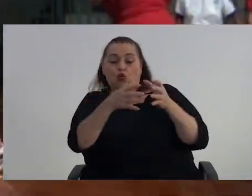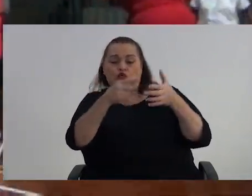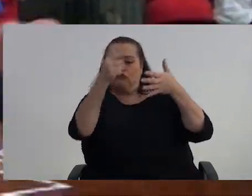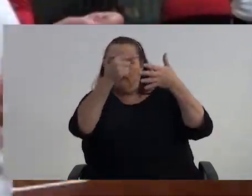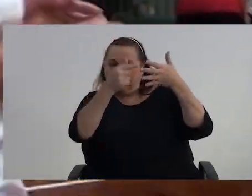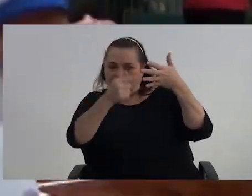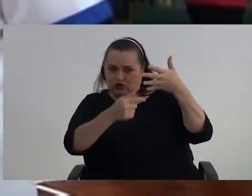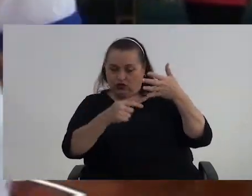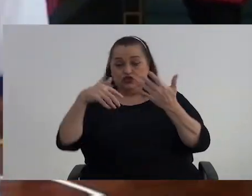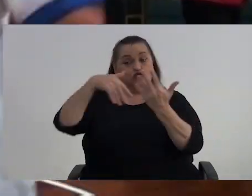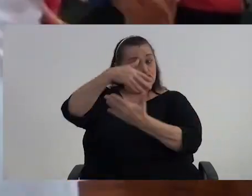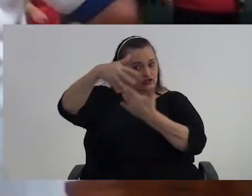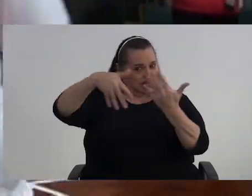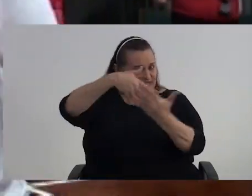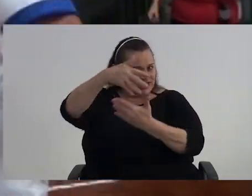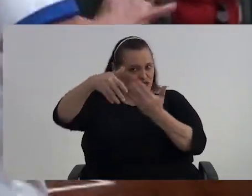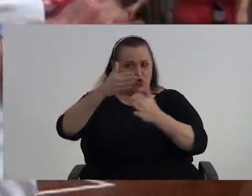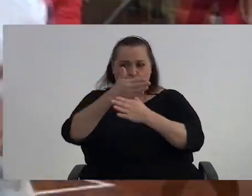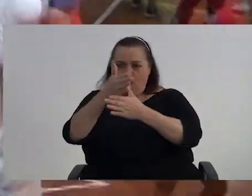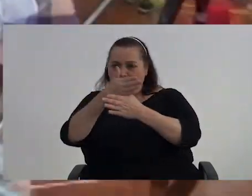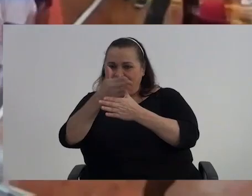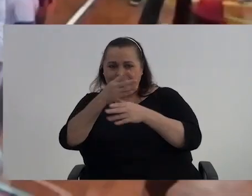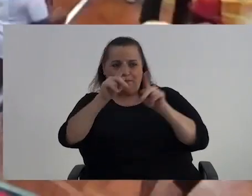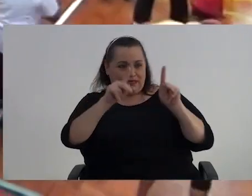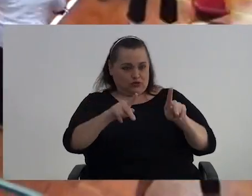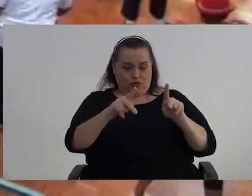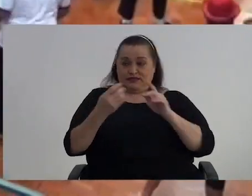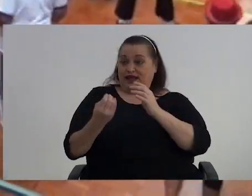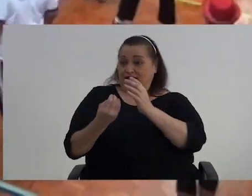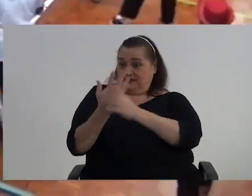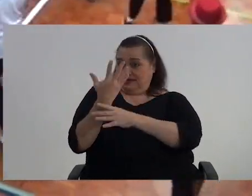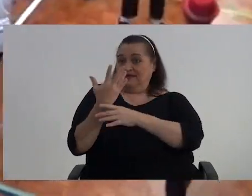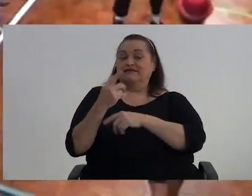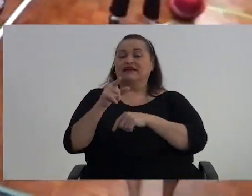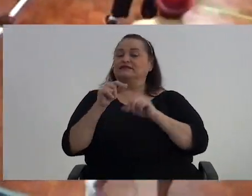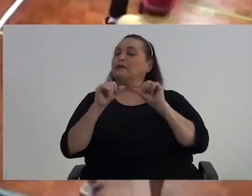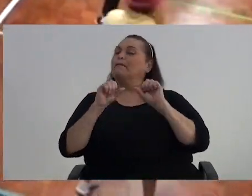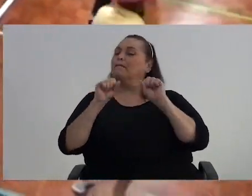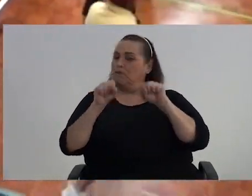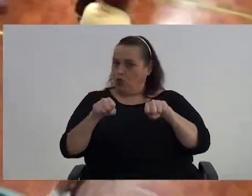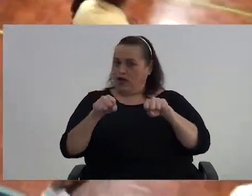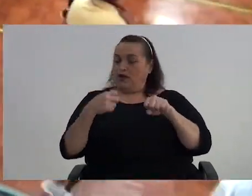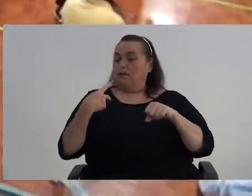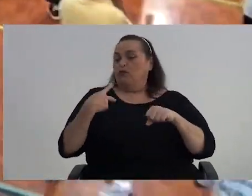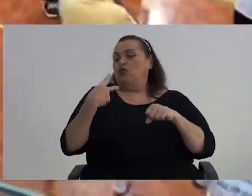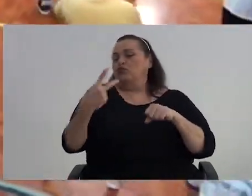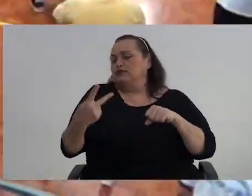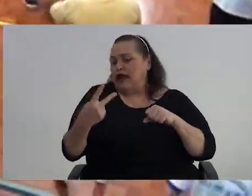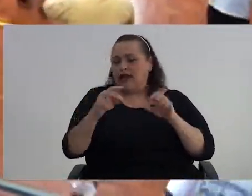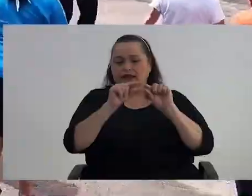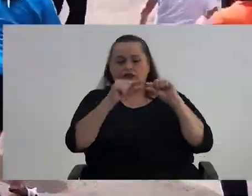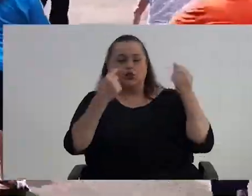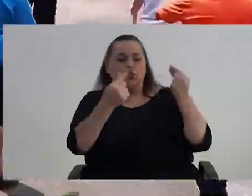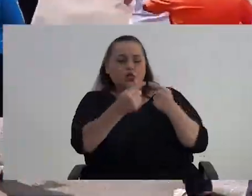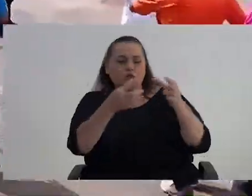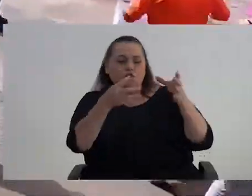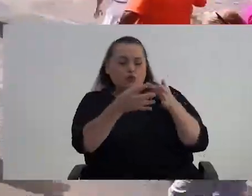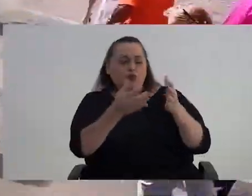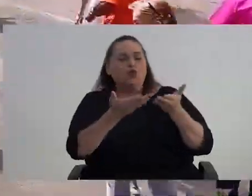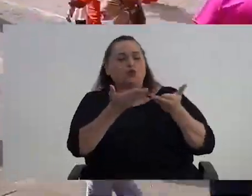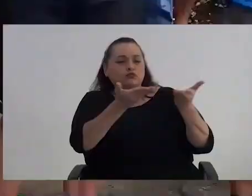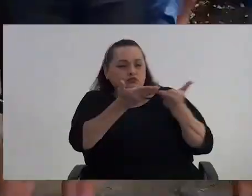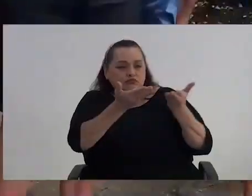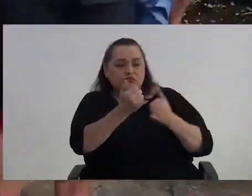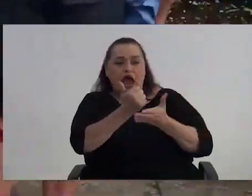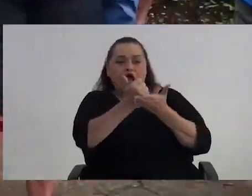La socialización Personas que se mantienen Activas Todavía Por ejemplo Son voluntarias En algún lugar Siguen sirviendo A la